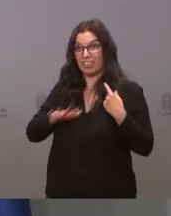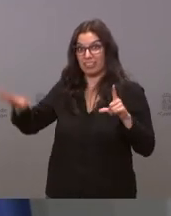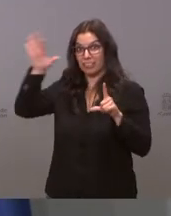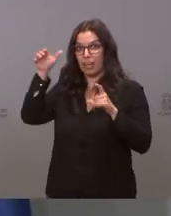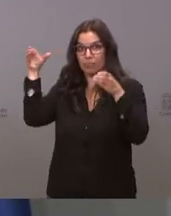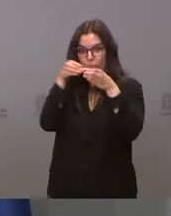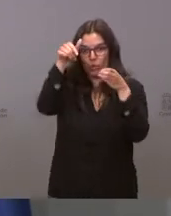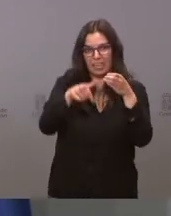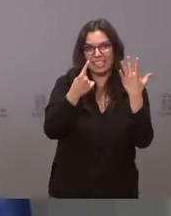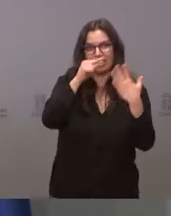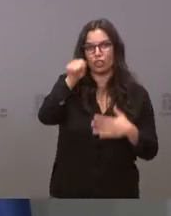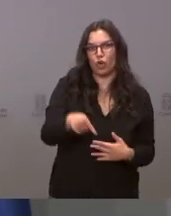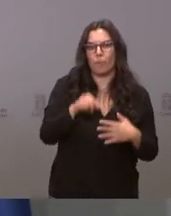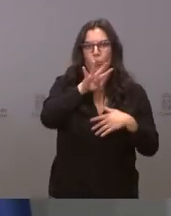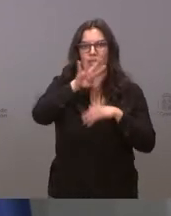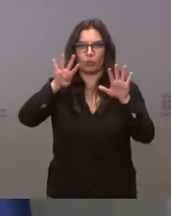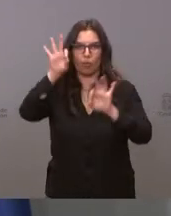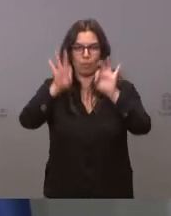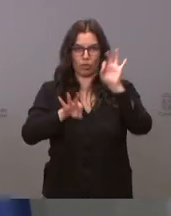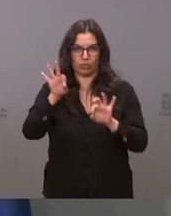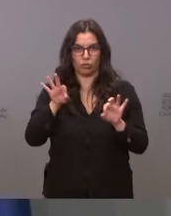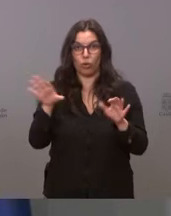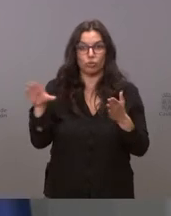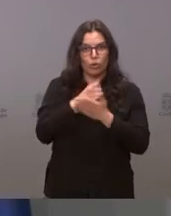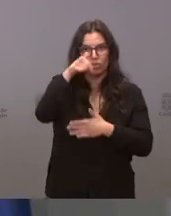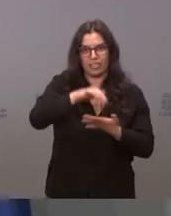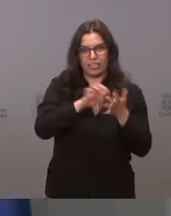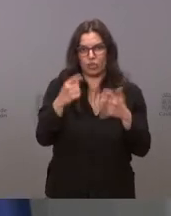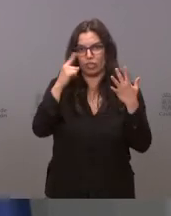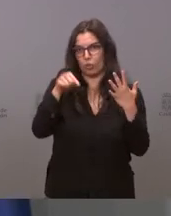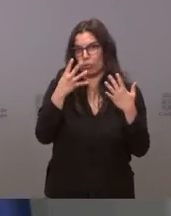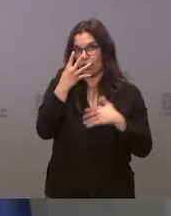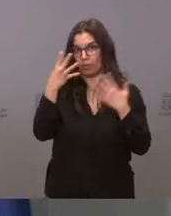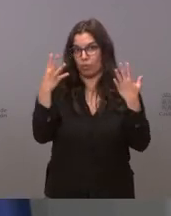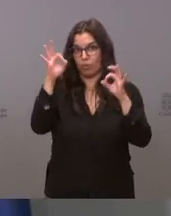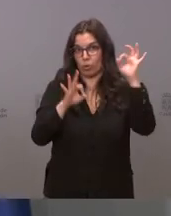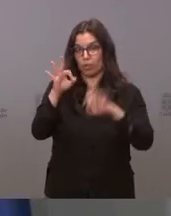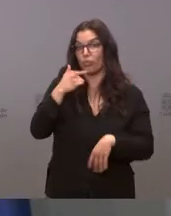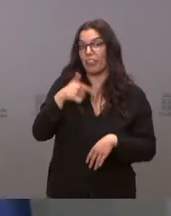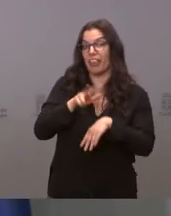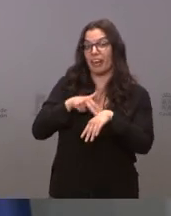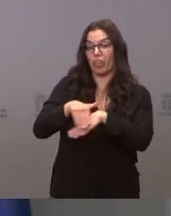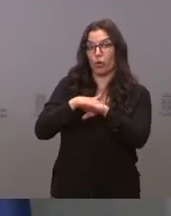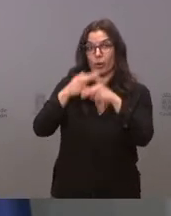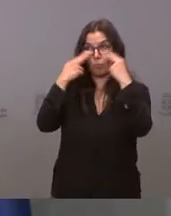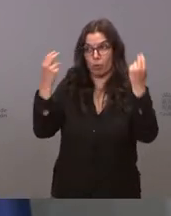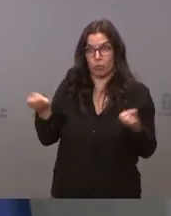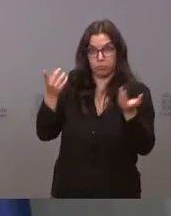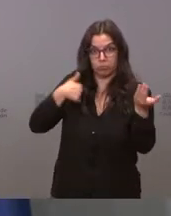el 6,49% el delegado del gobierno dice públicamente y lo dice hoy